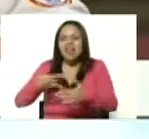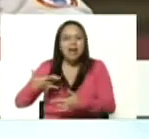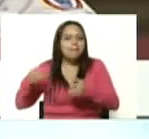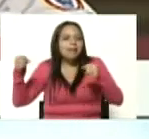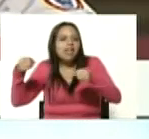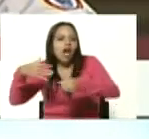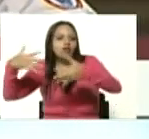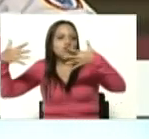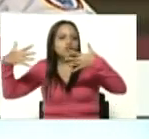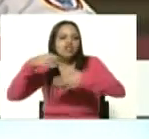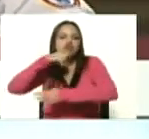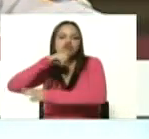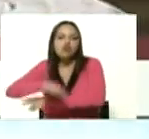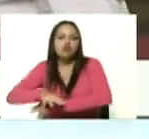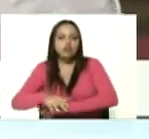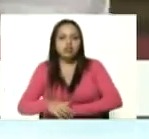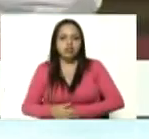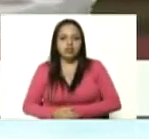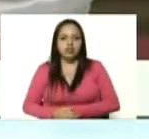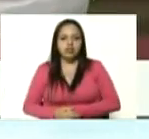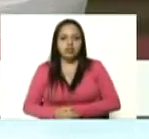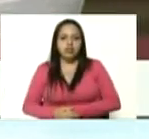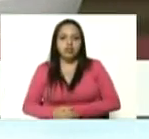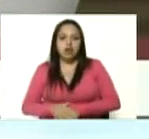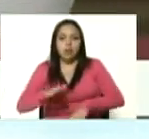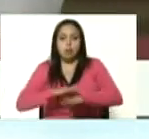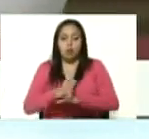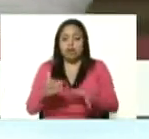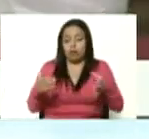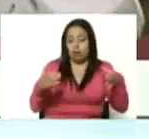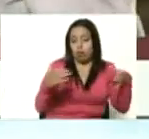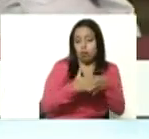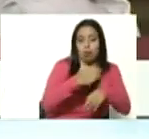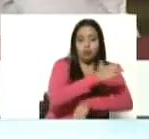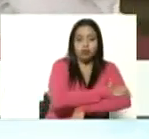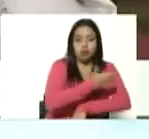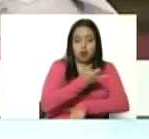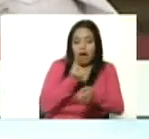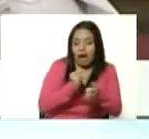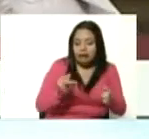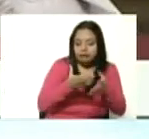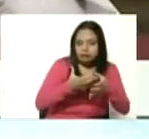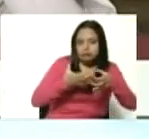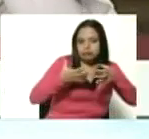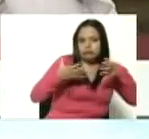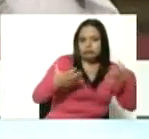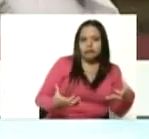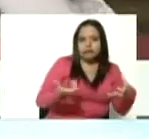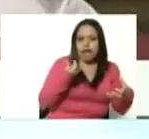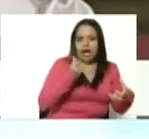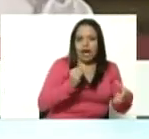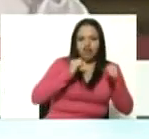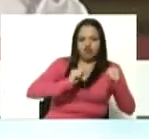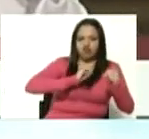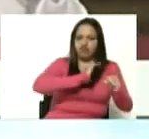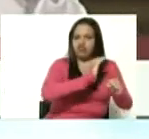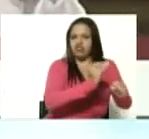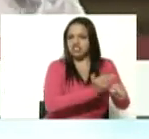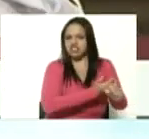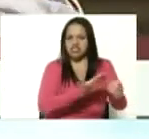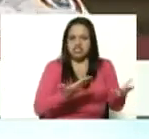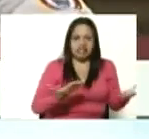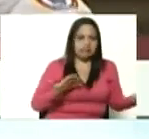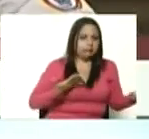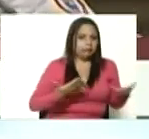puede decir así porque era todo un goliad inmenso de planetario con toda la fuerza física